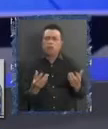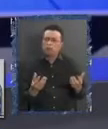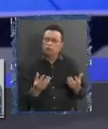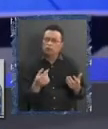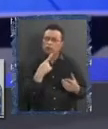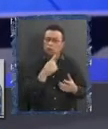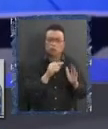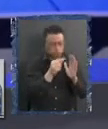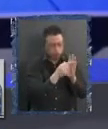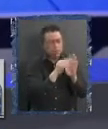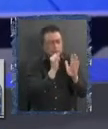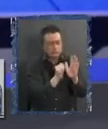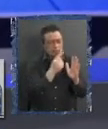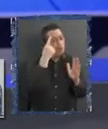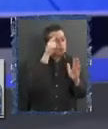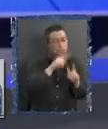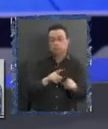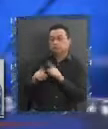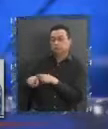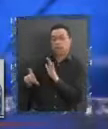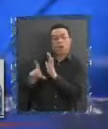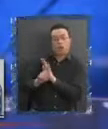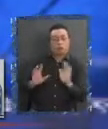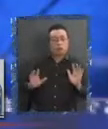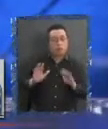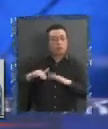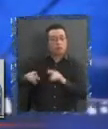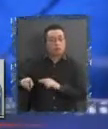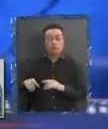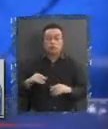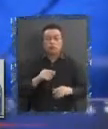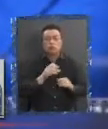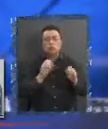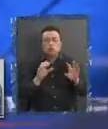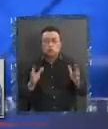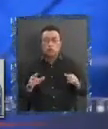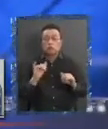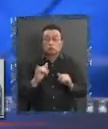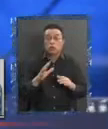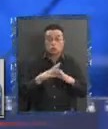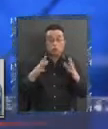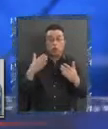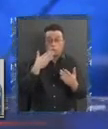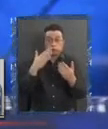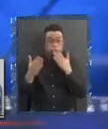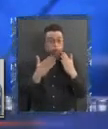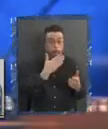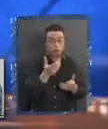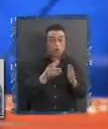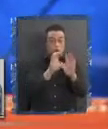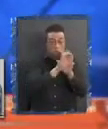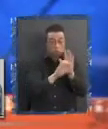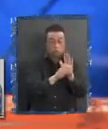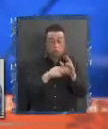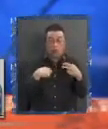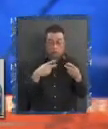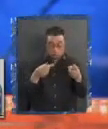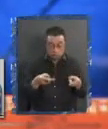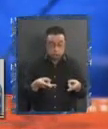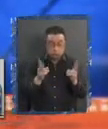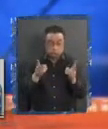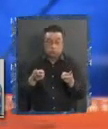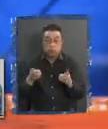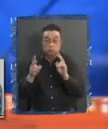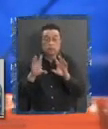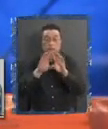esto va a ocurrir Pero ¿Cómo va a ser? Depende de la ley Pero bueno Yo creo que ya has tenido Mucha conversación acá Lo que hace la constitución Es habilitar precisamente Que el sistema